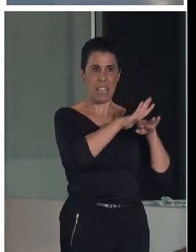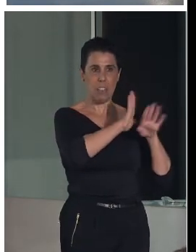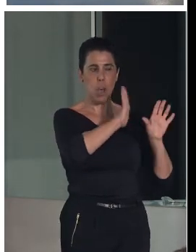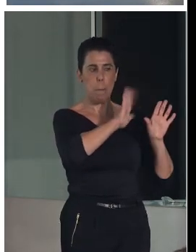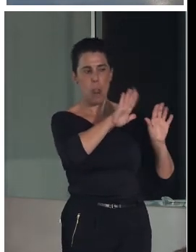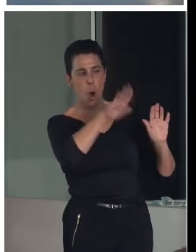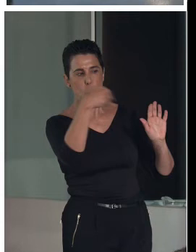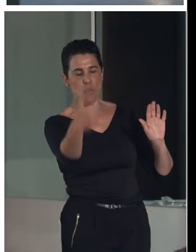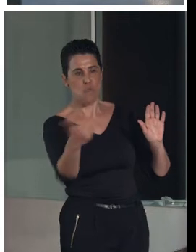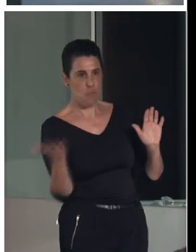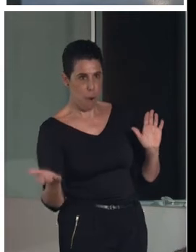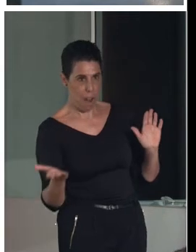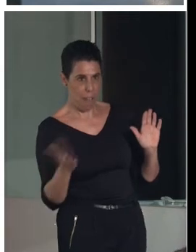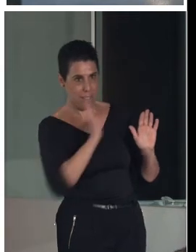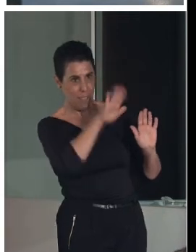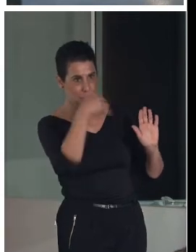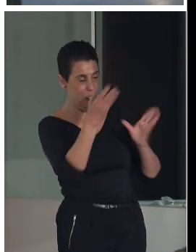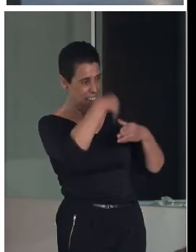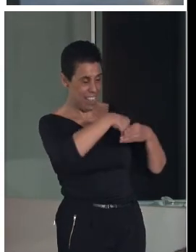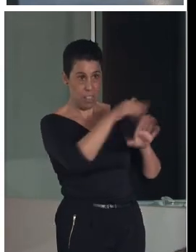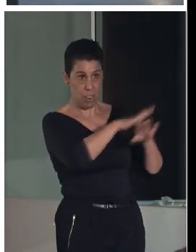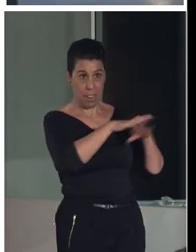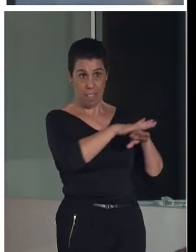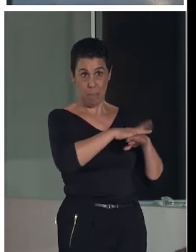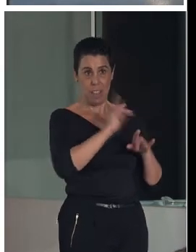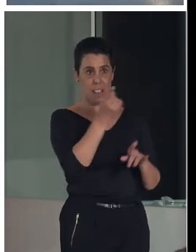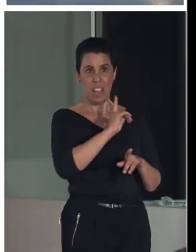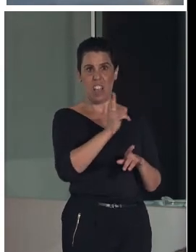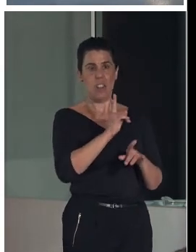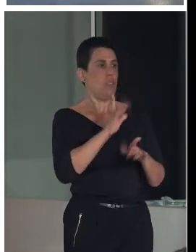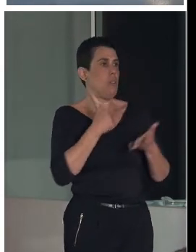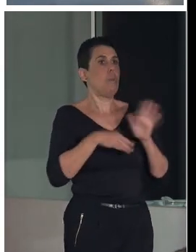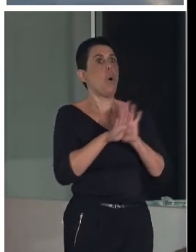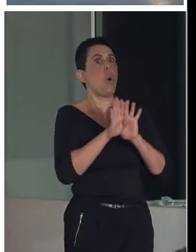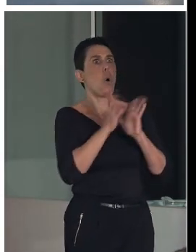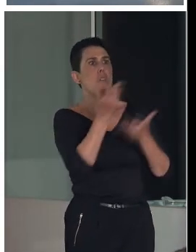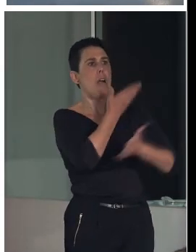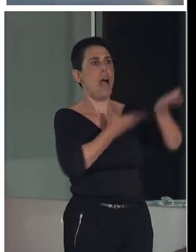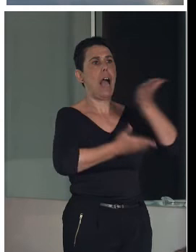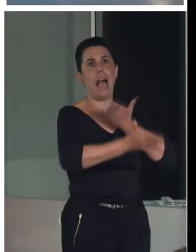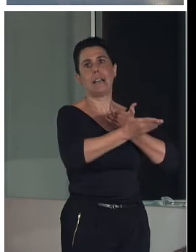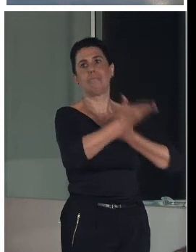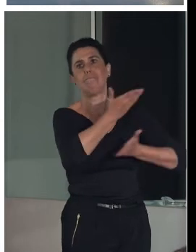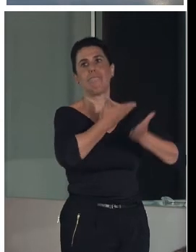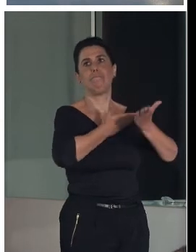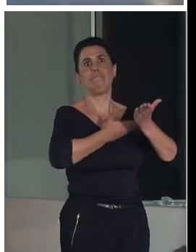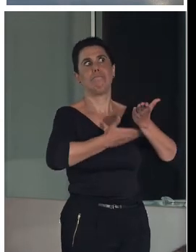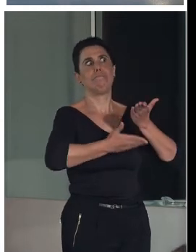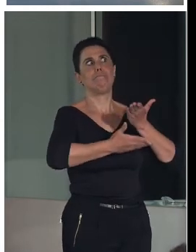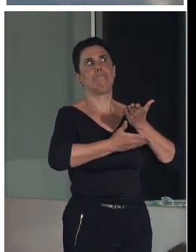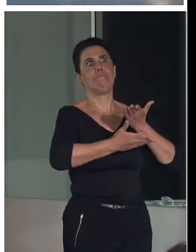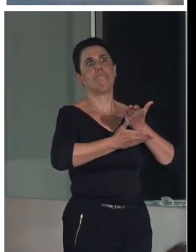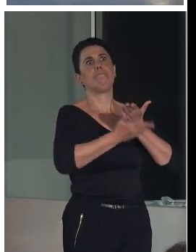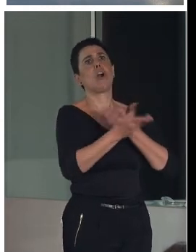y con un constante feedback y adaptación, o sea, una, bueno, la palabra de moda,